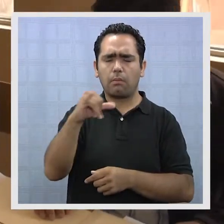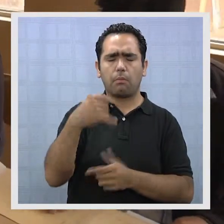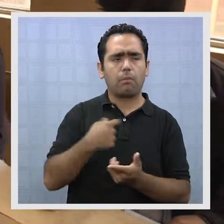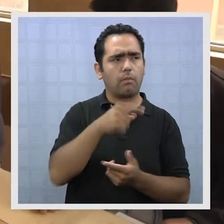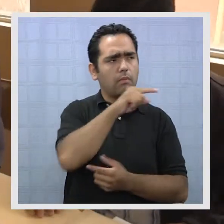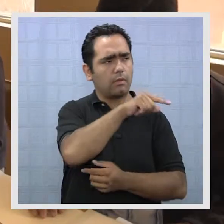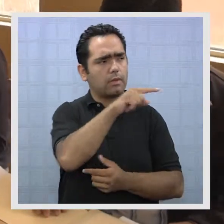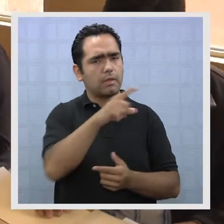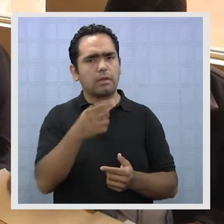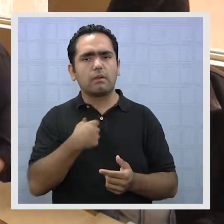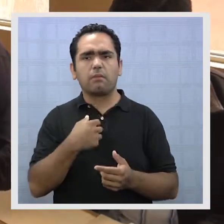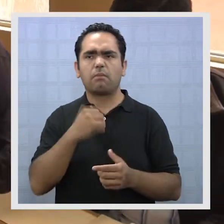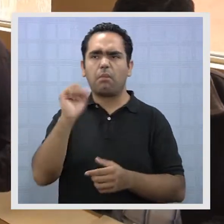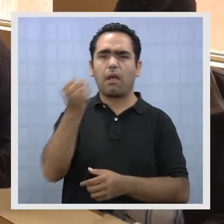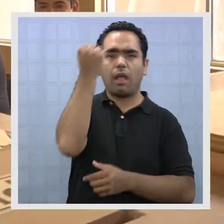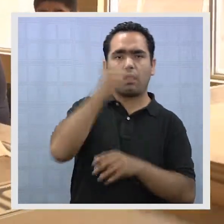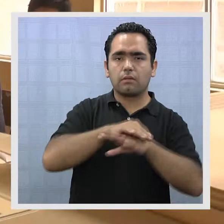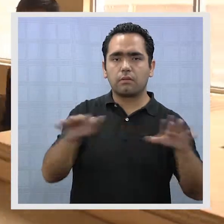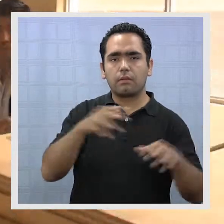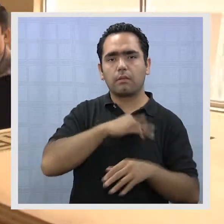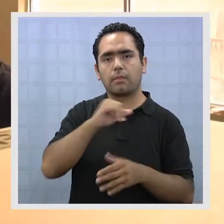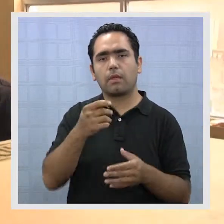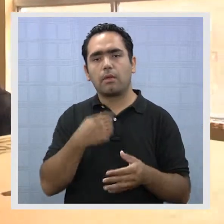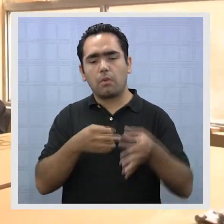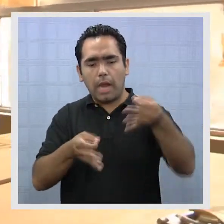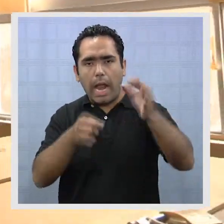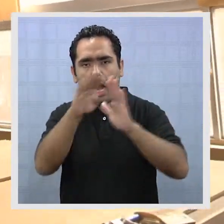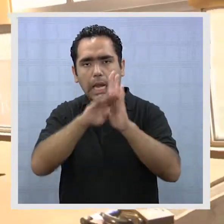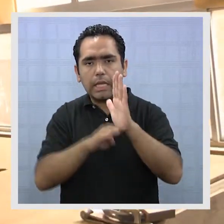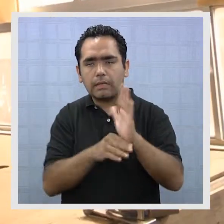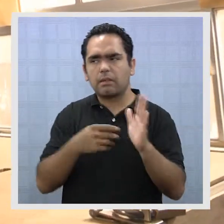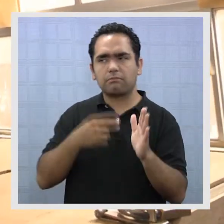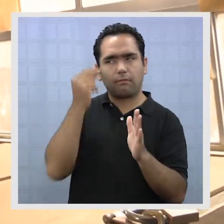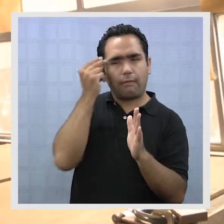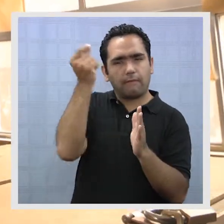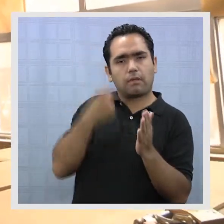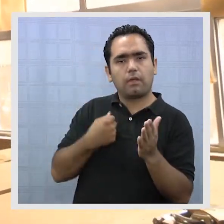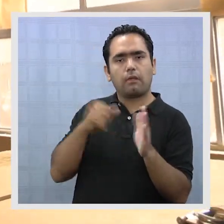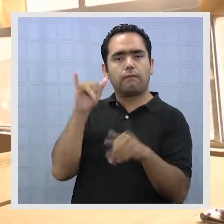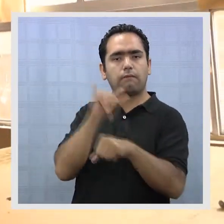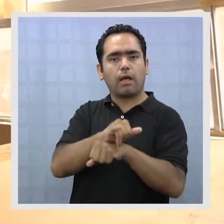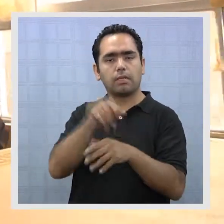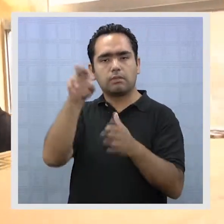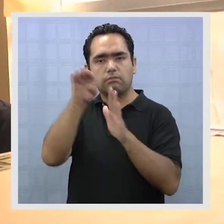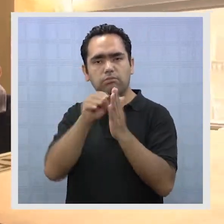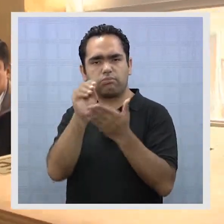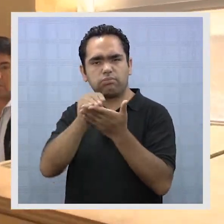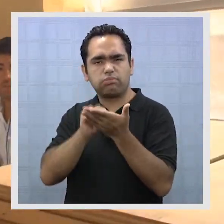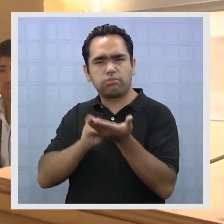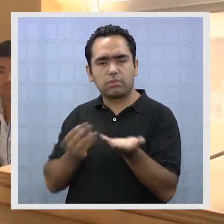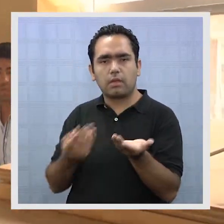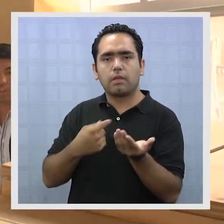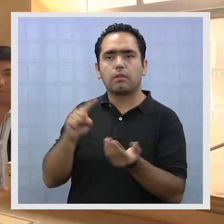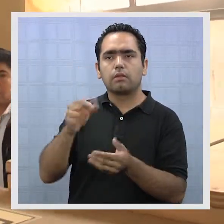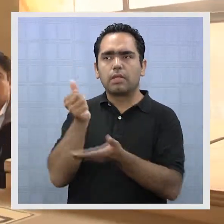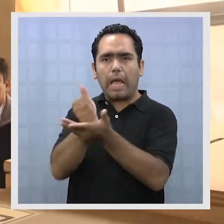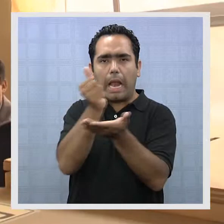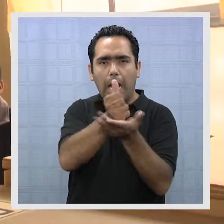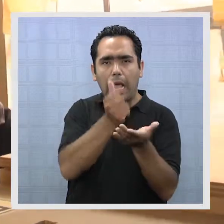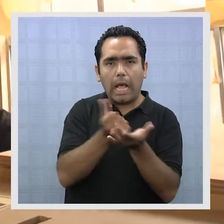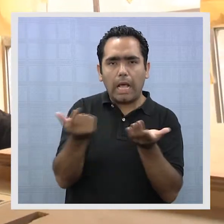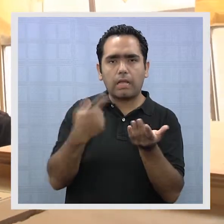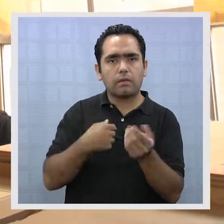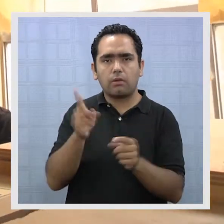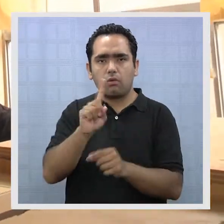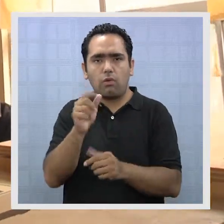pero falsa. sea, por lo menos de esa lista hay alrededor de siete, entre alcaldes y concejales, que no firmaron. Y ya está saliendo un desmentido.